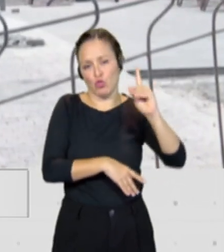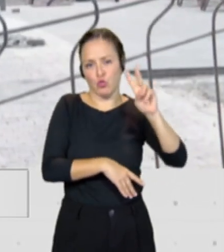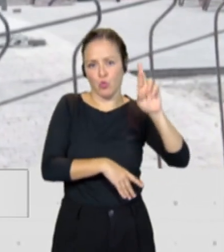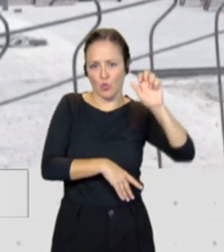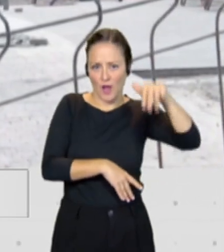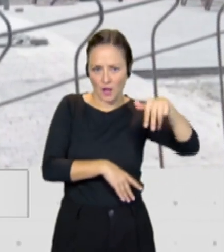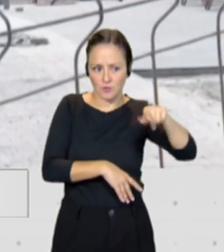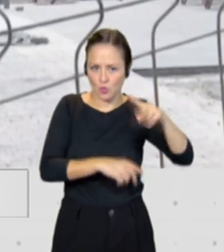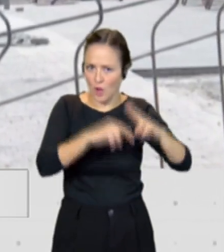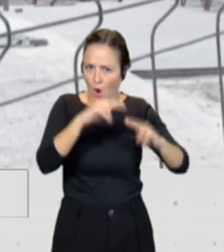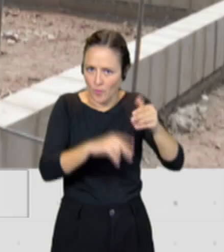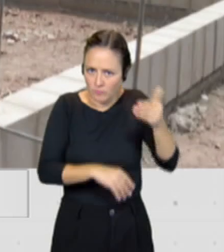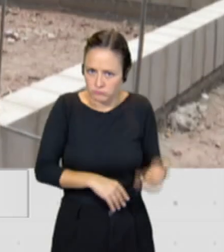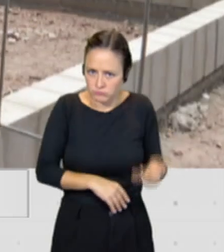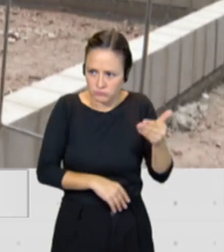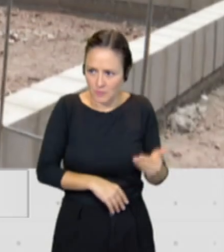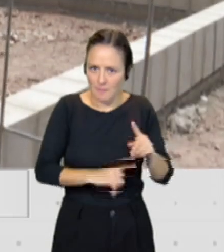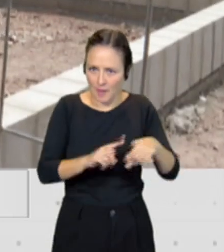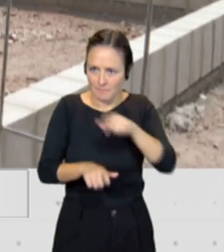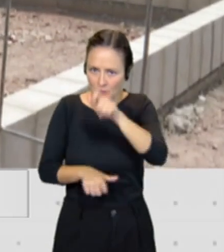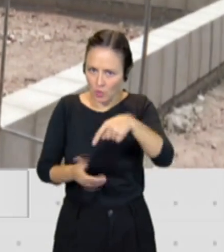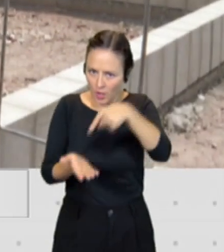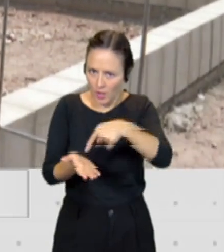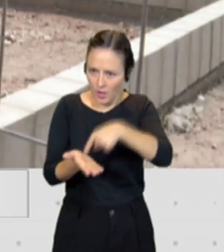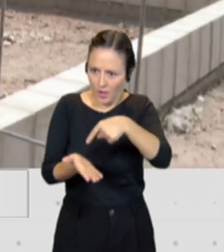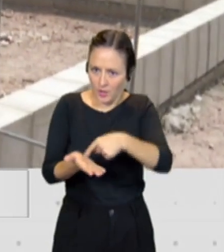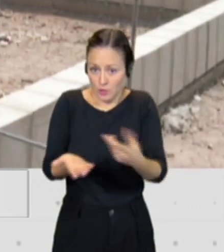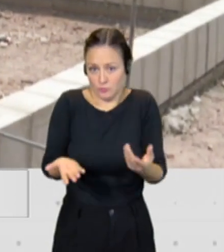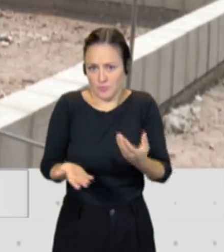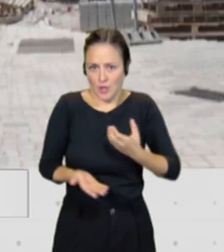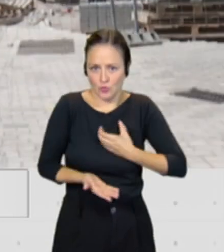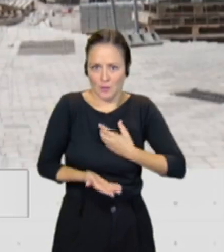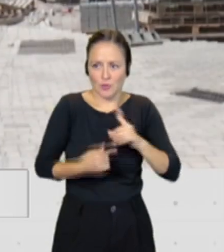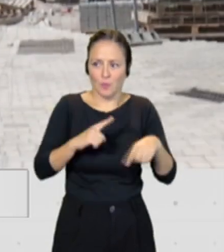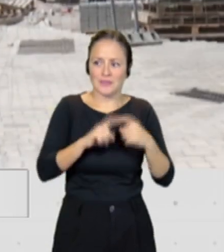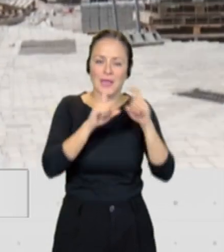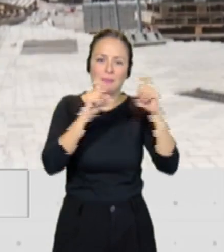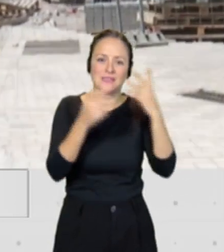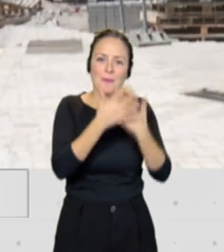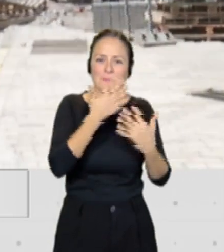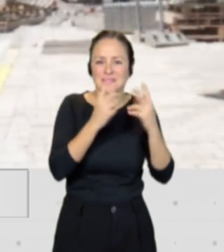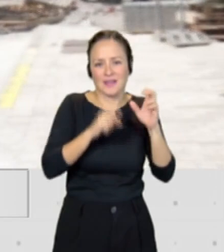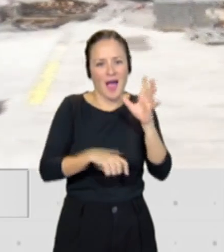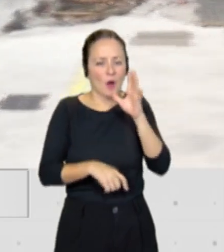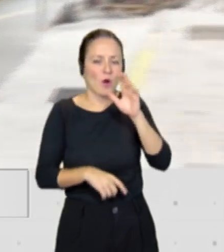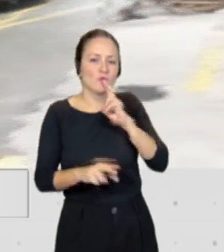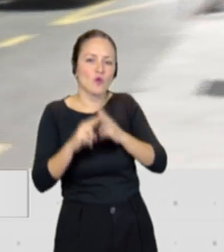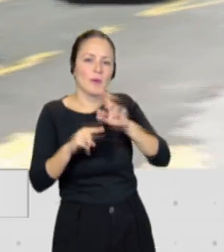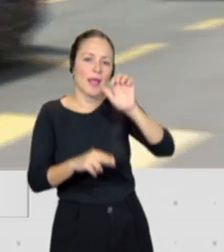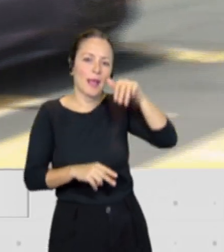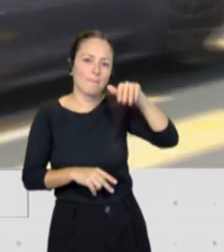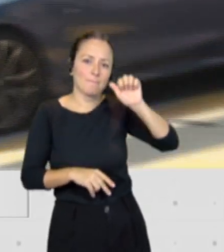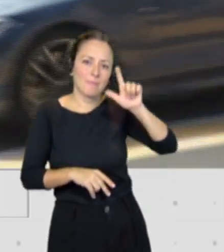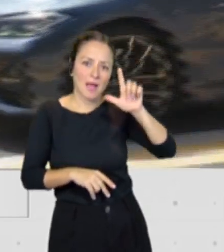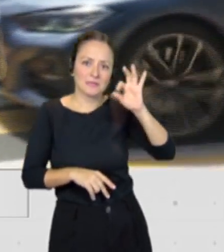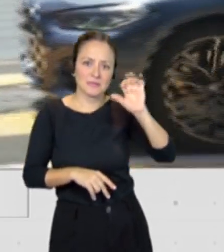y que ha sido muy reivindicada y por tanto el ayuntamiento, junto con la empresa mixta de aguas Emalsa, lo estamos llevando a